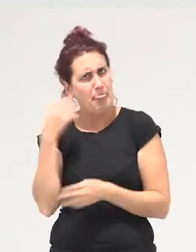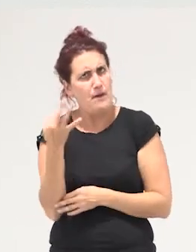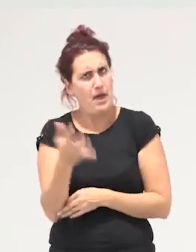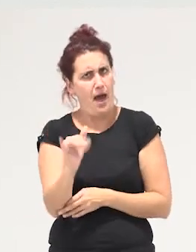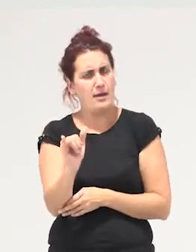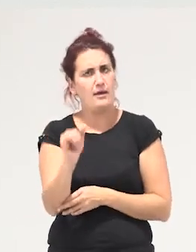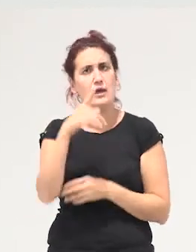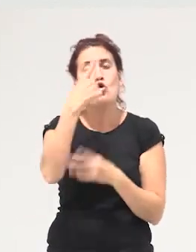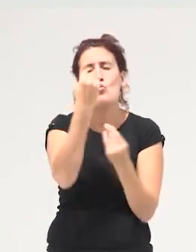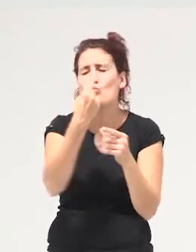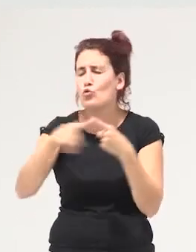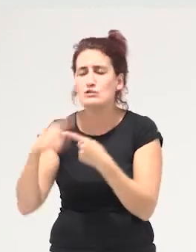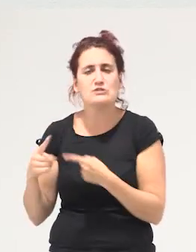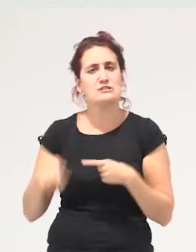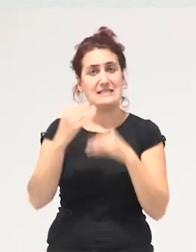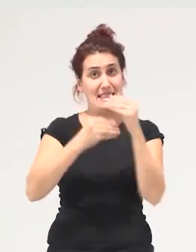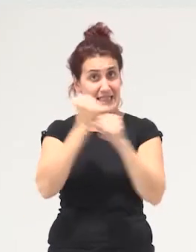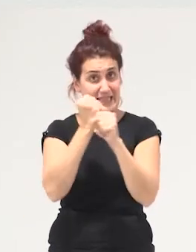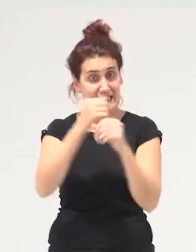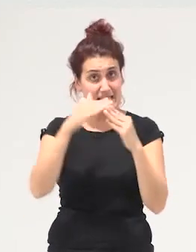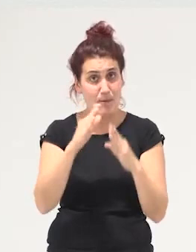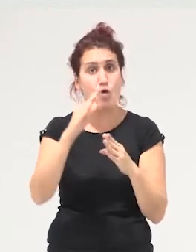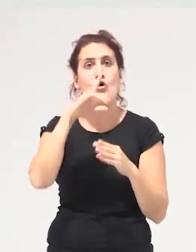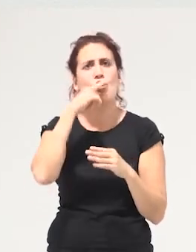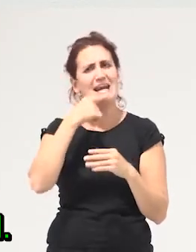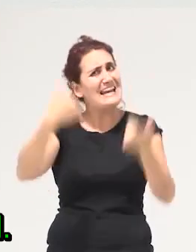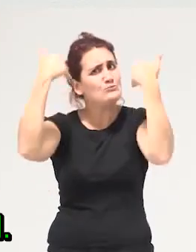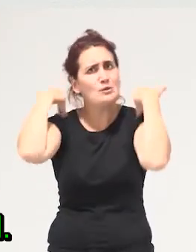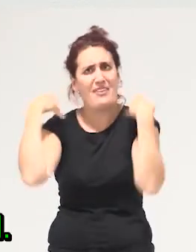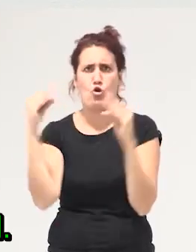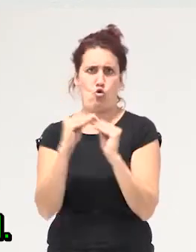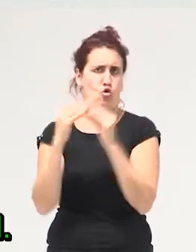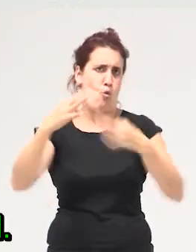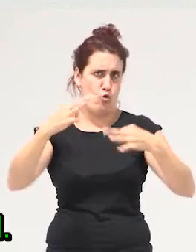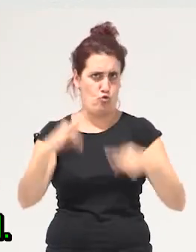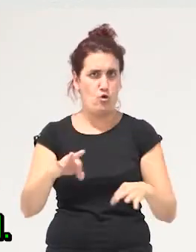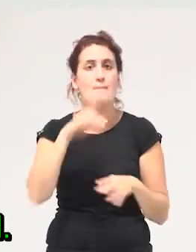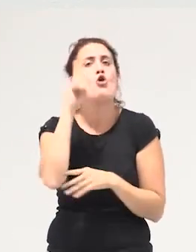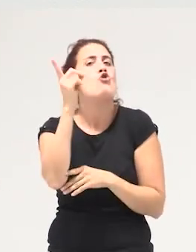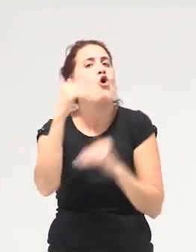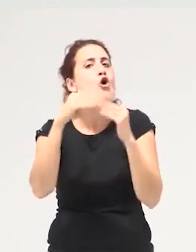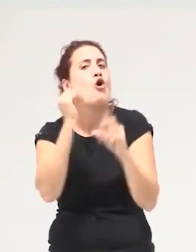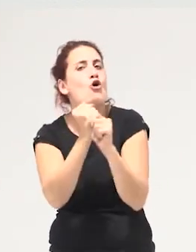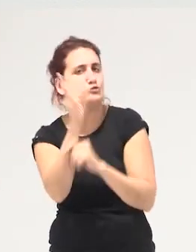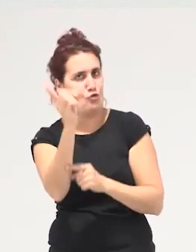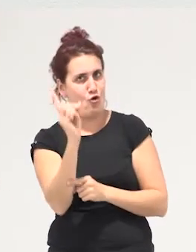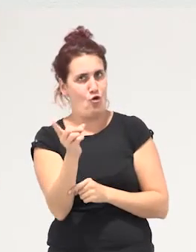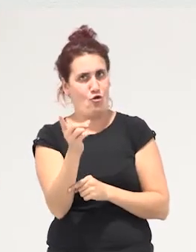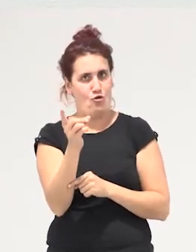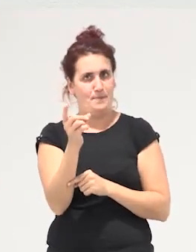de cosas que hace el empleo de hogar deberían ser responsabilidad de lo común pero no el empleo de hogar como tal y ojo